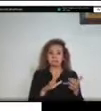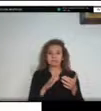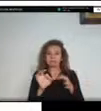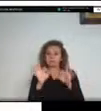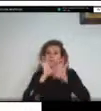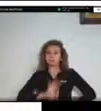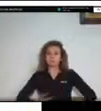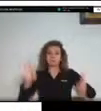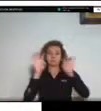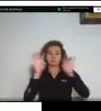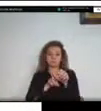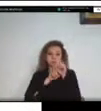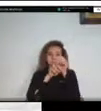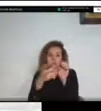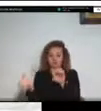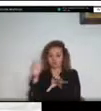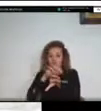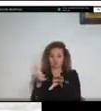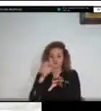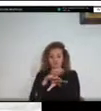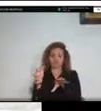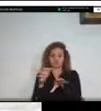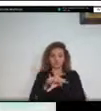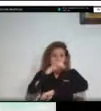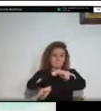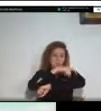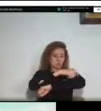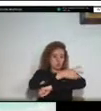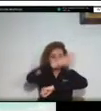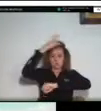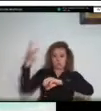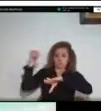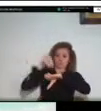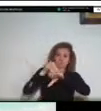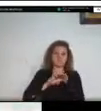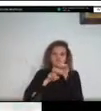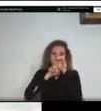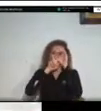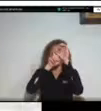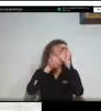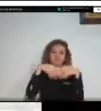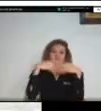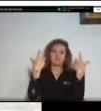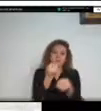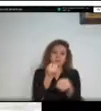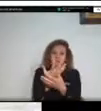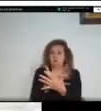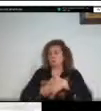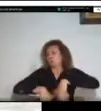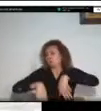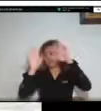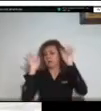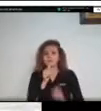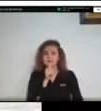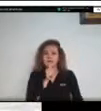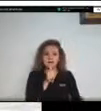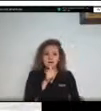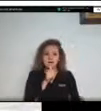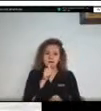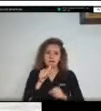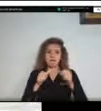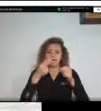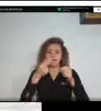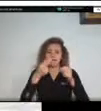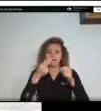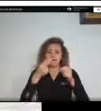entonces el propietario de la mayoría de la infraestructura de transporte de hidrocarburos productos en el país y entonces aquí me